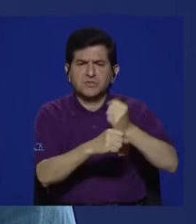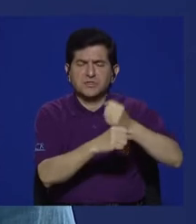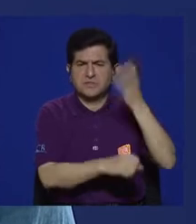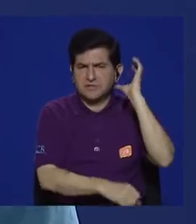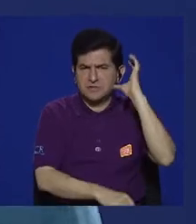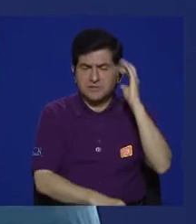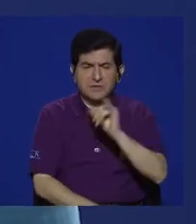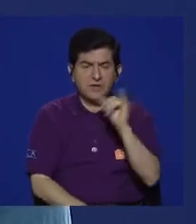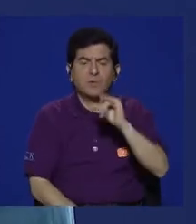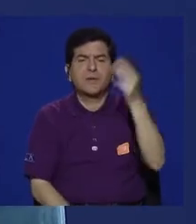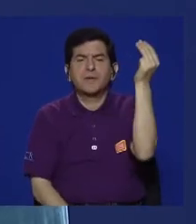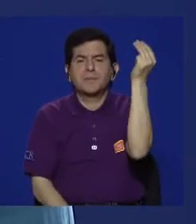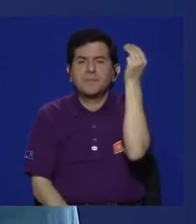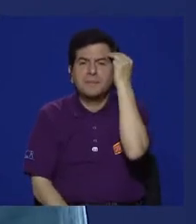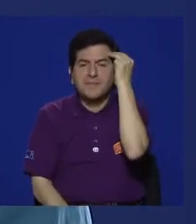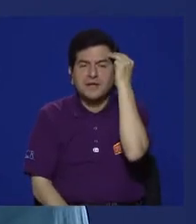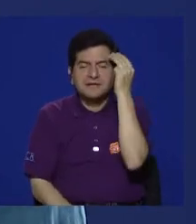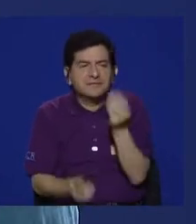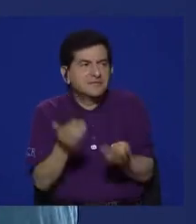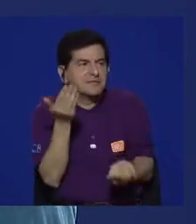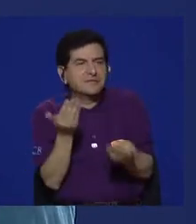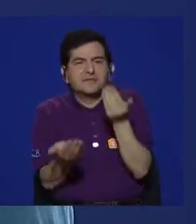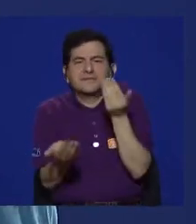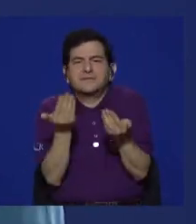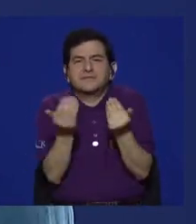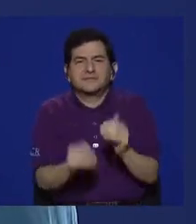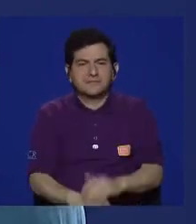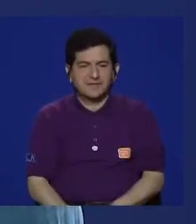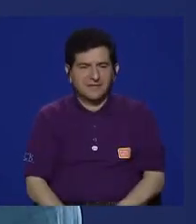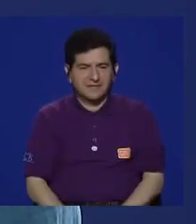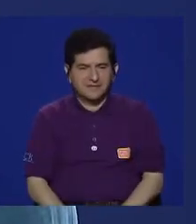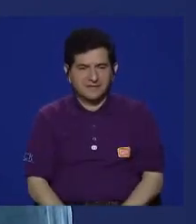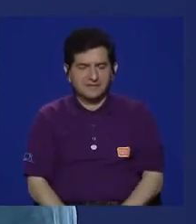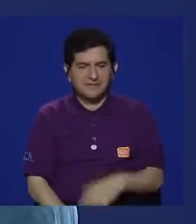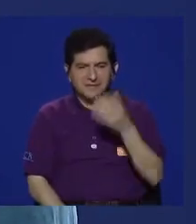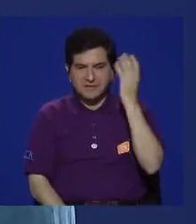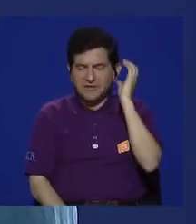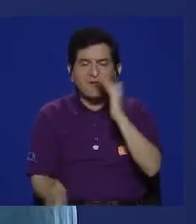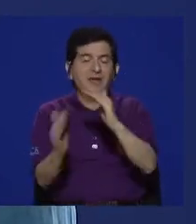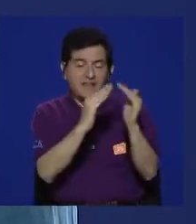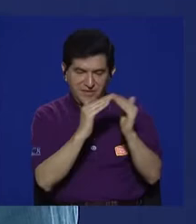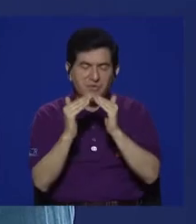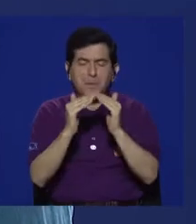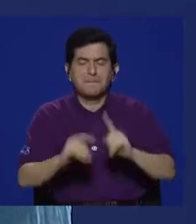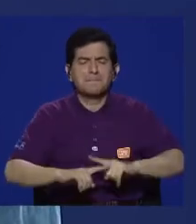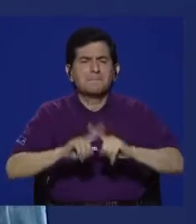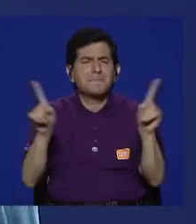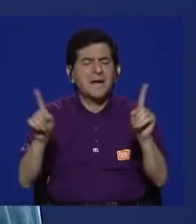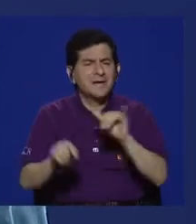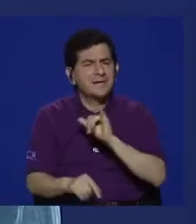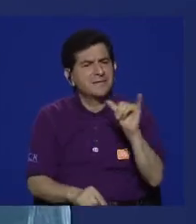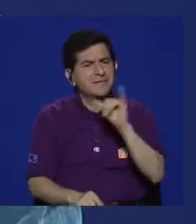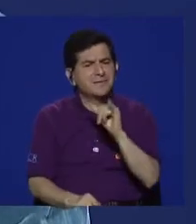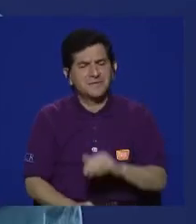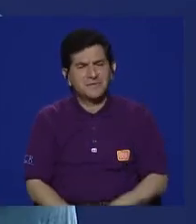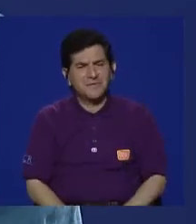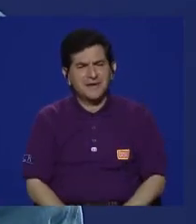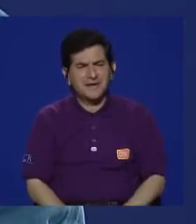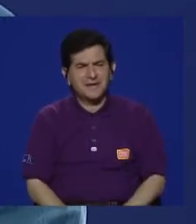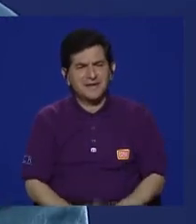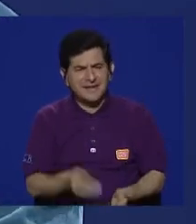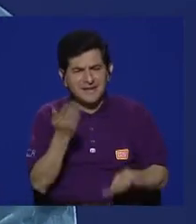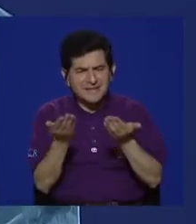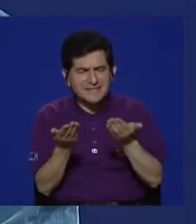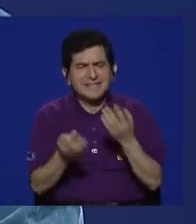también la mentalidad es un poco más... Es una radio comunitaria, pero también es un